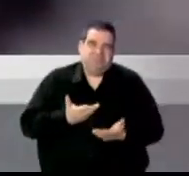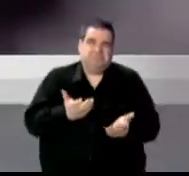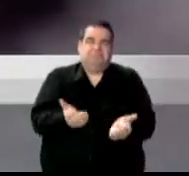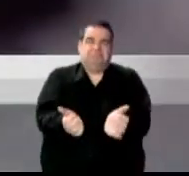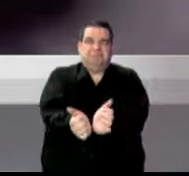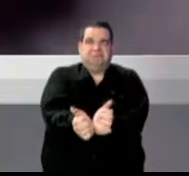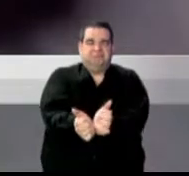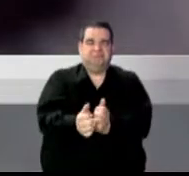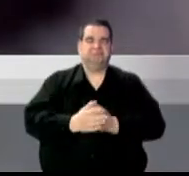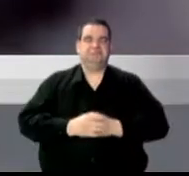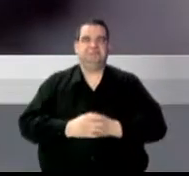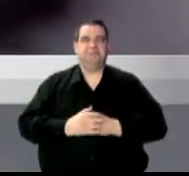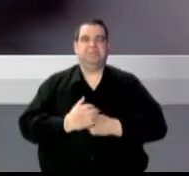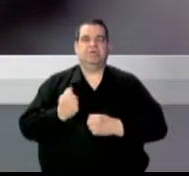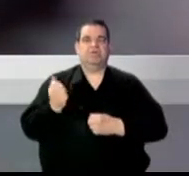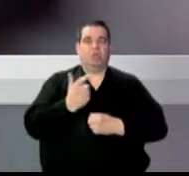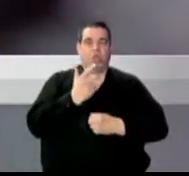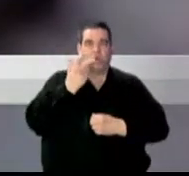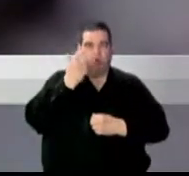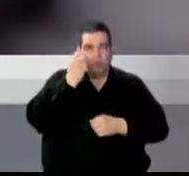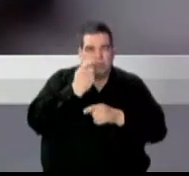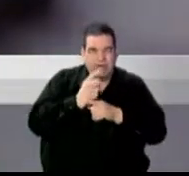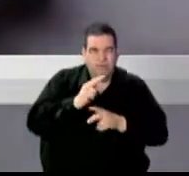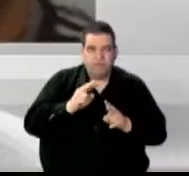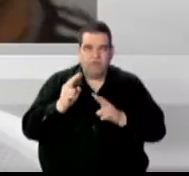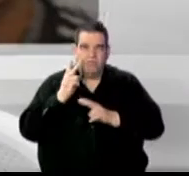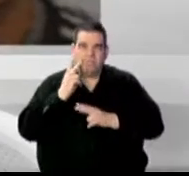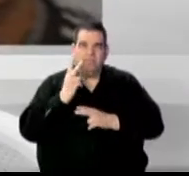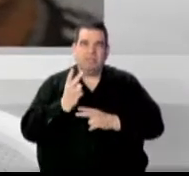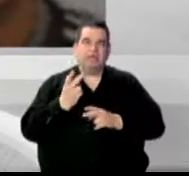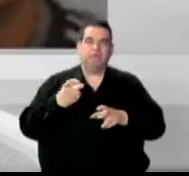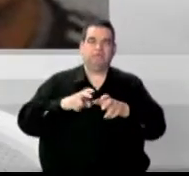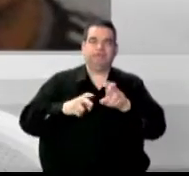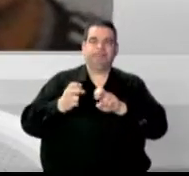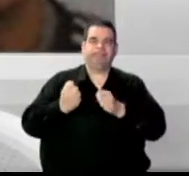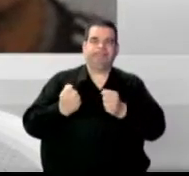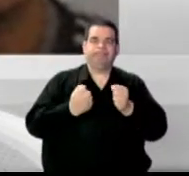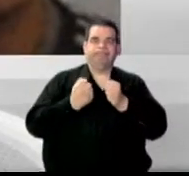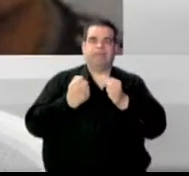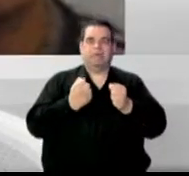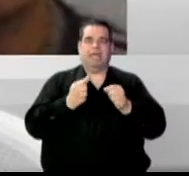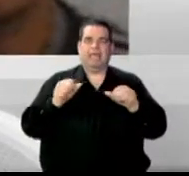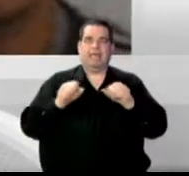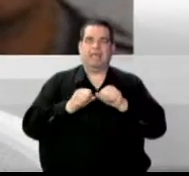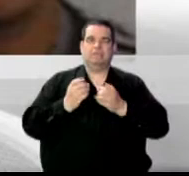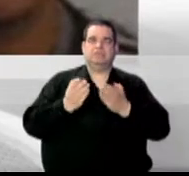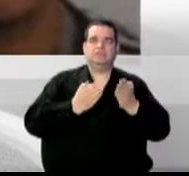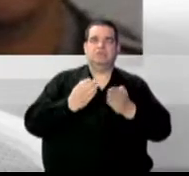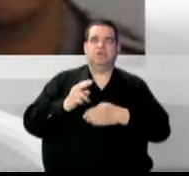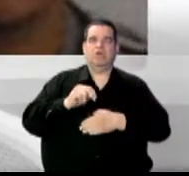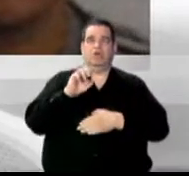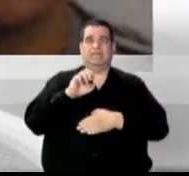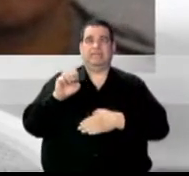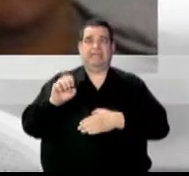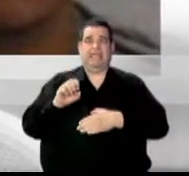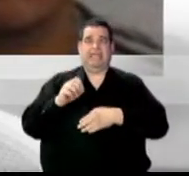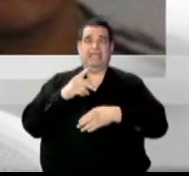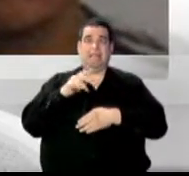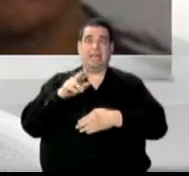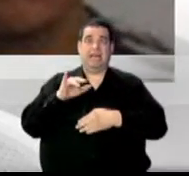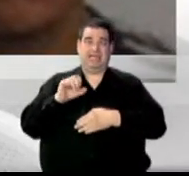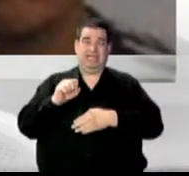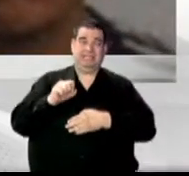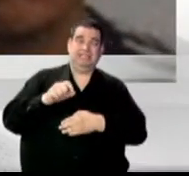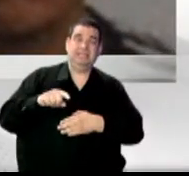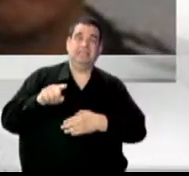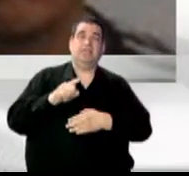sospechosos fueron avistados en un vehículo tras robar una estación de servicio al noreste de parís en un incidente que aún no ha sido